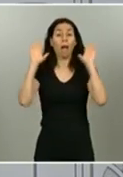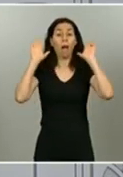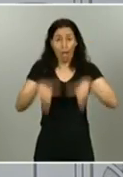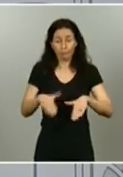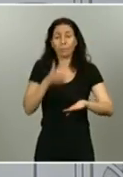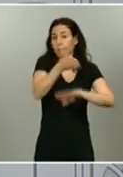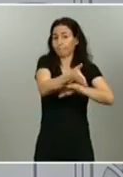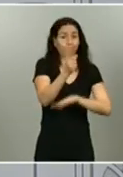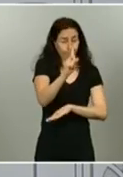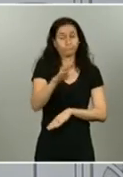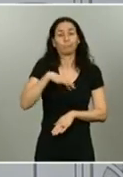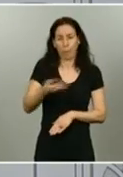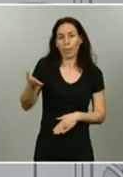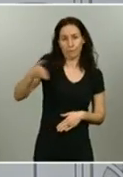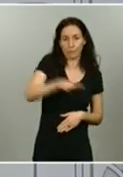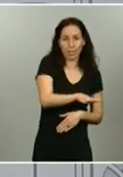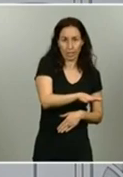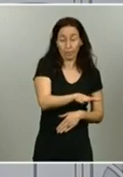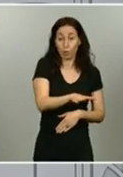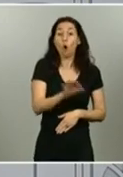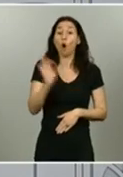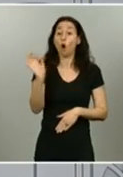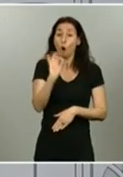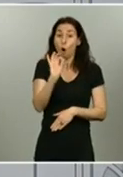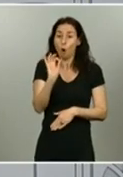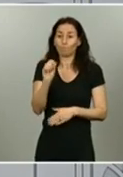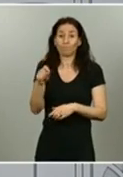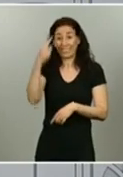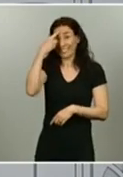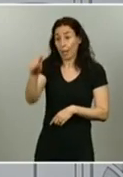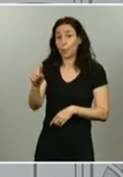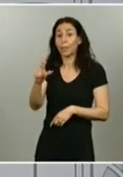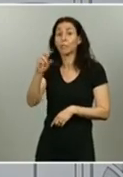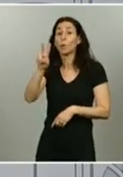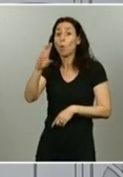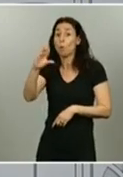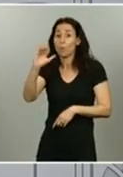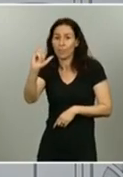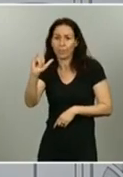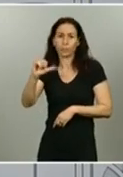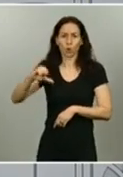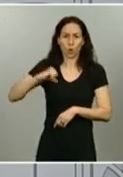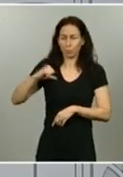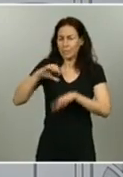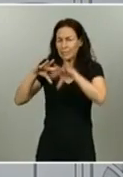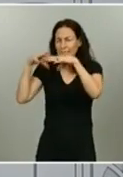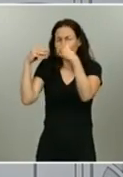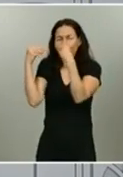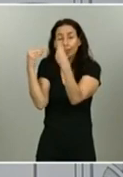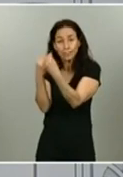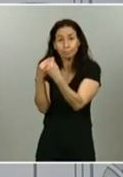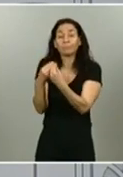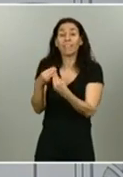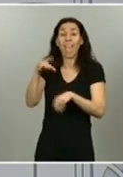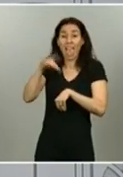podido hacer que los pacientes se lo hayan pensado o dos veces se han preferido esperar para no saturar más los hospitales. Todo esto ha podido pasar. Todos hemos